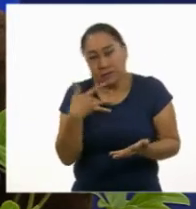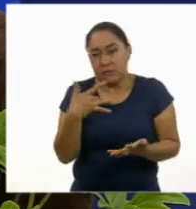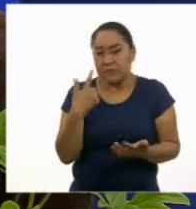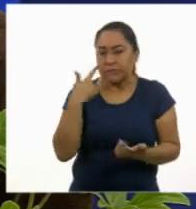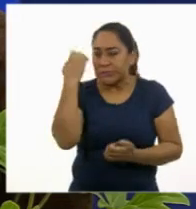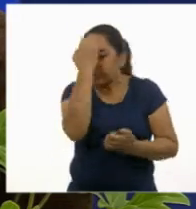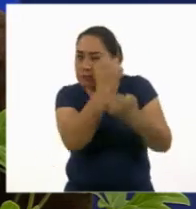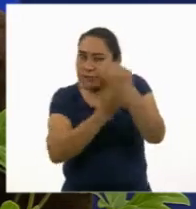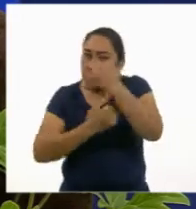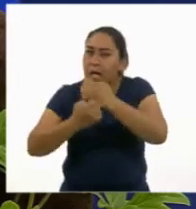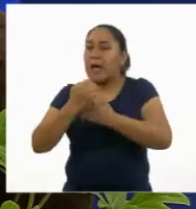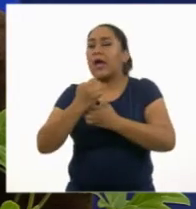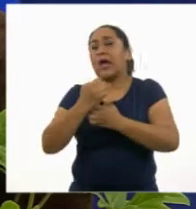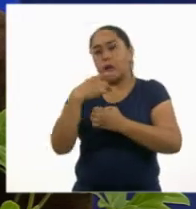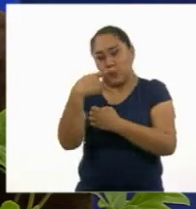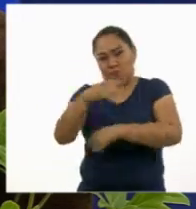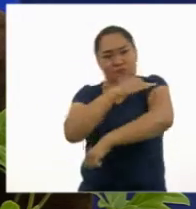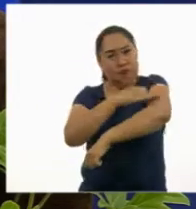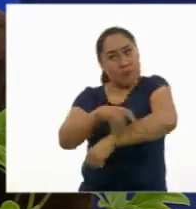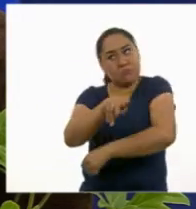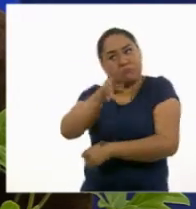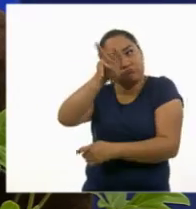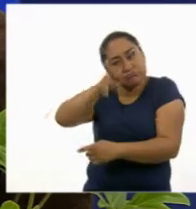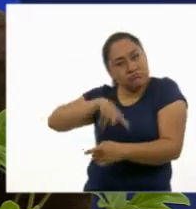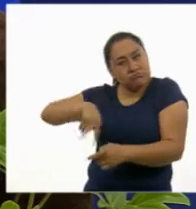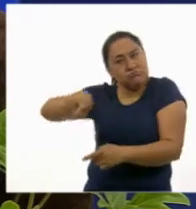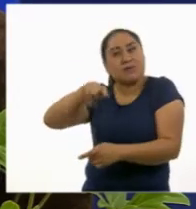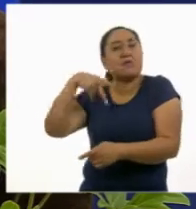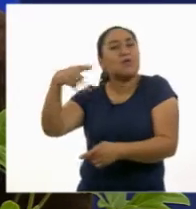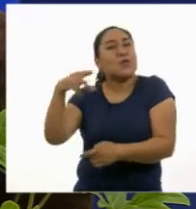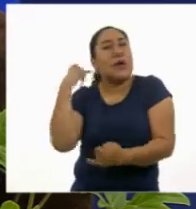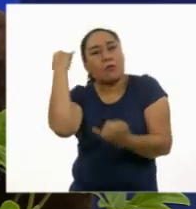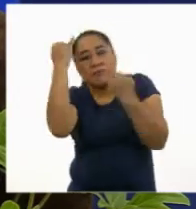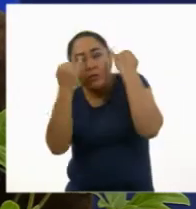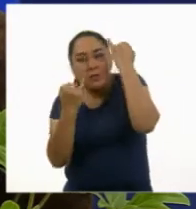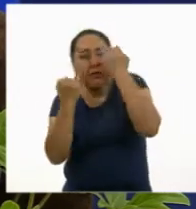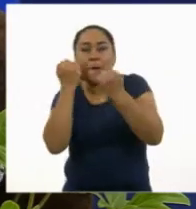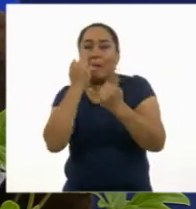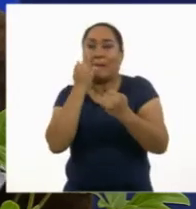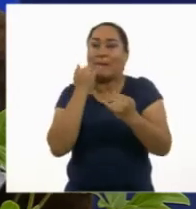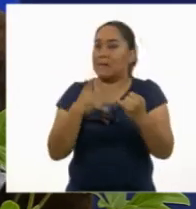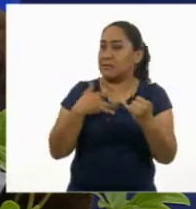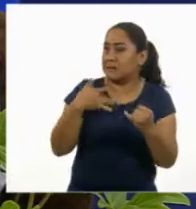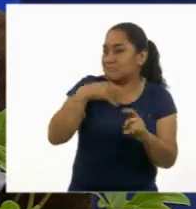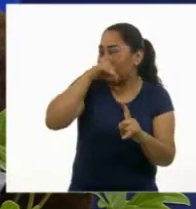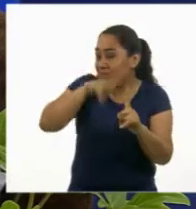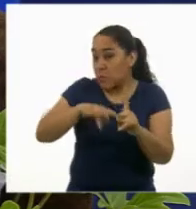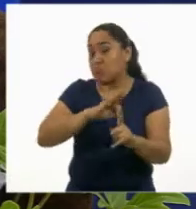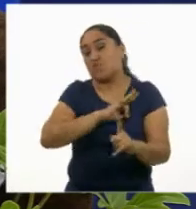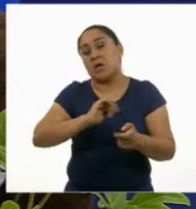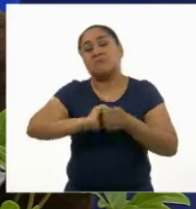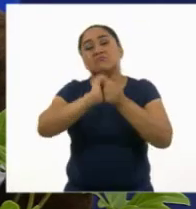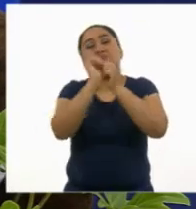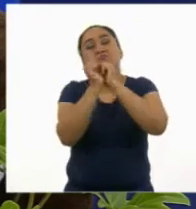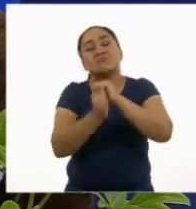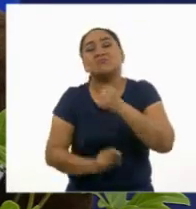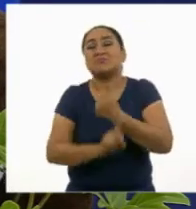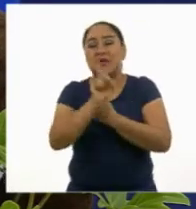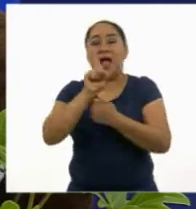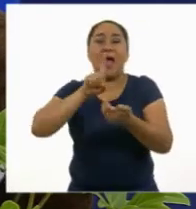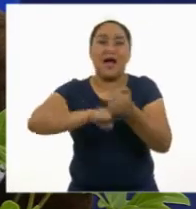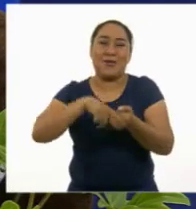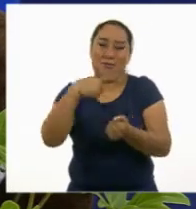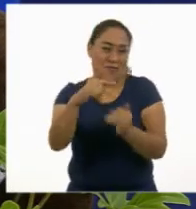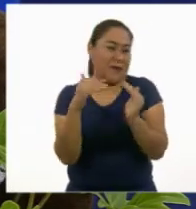en tu familia qué actitudes, prejuicios o estereotipos pueden afectar el lugar donde vives.